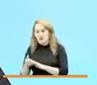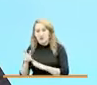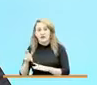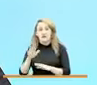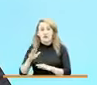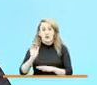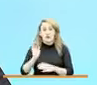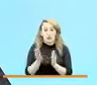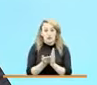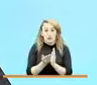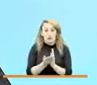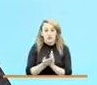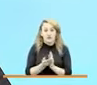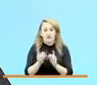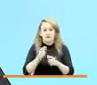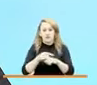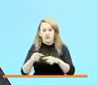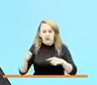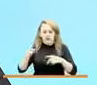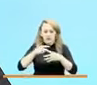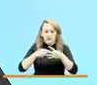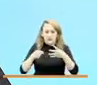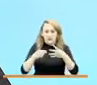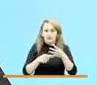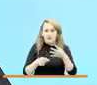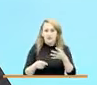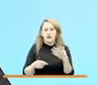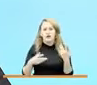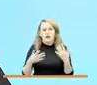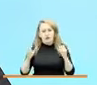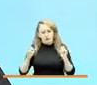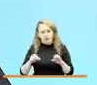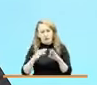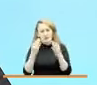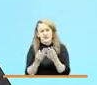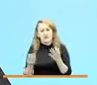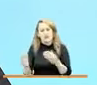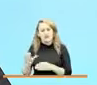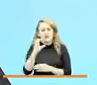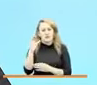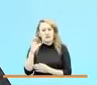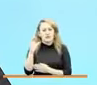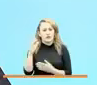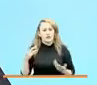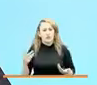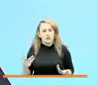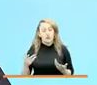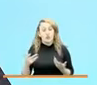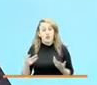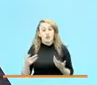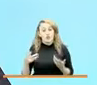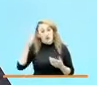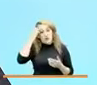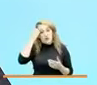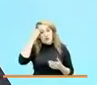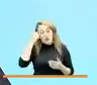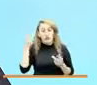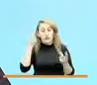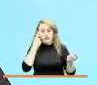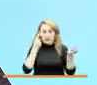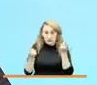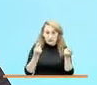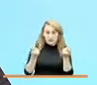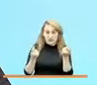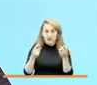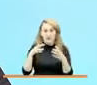para semana a semana llegar a las familias colombianas con kits pedagógicos y estrategias en casa